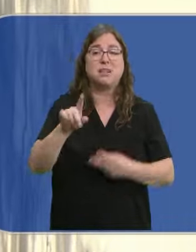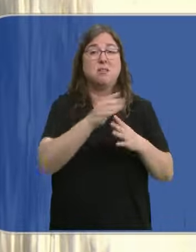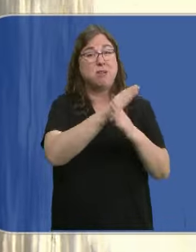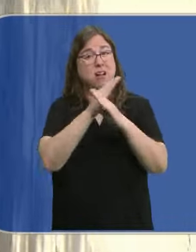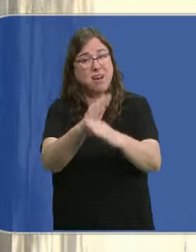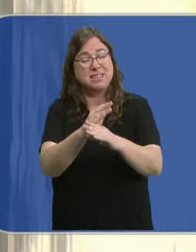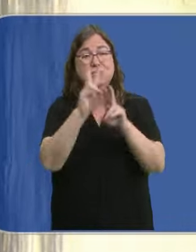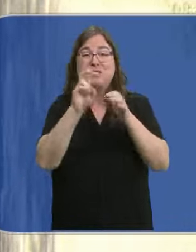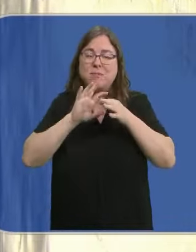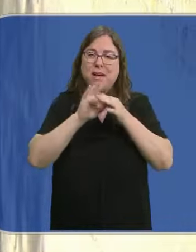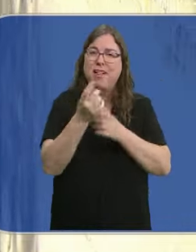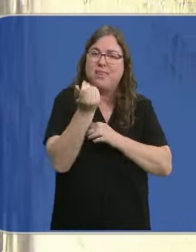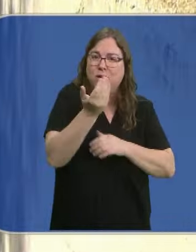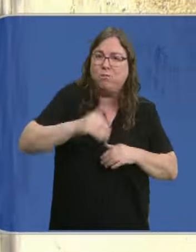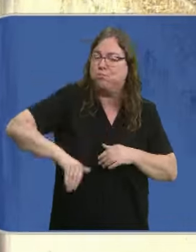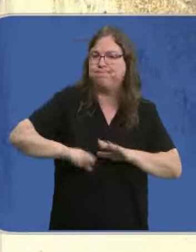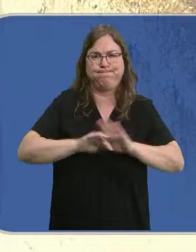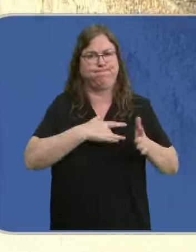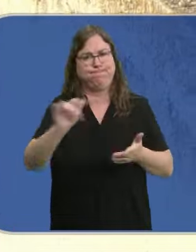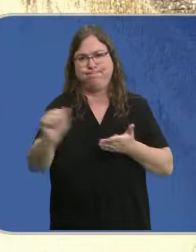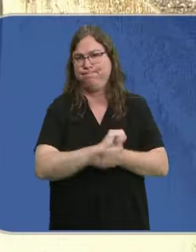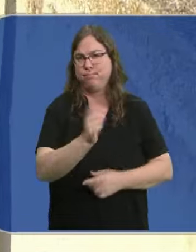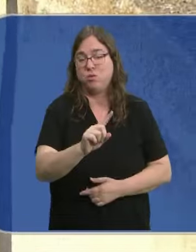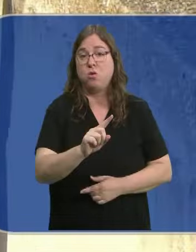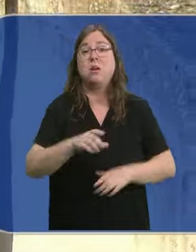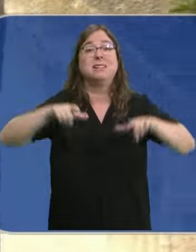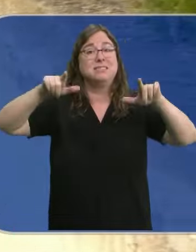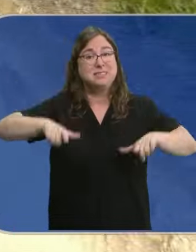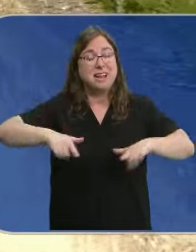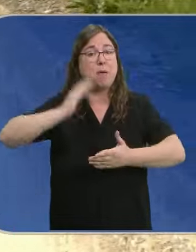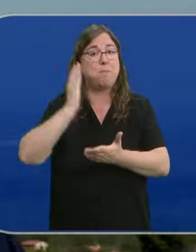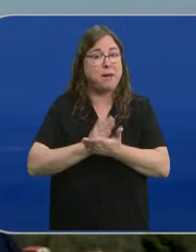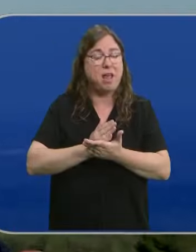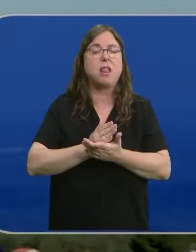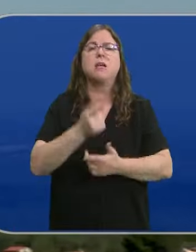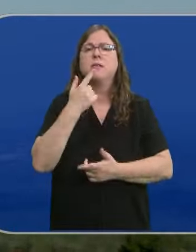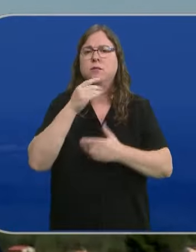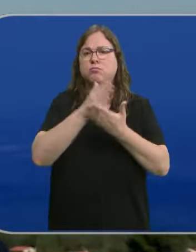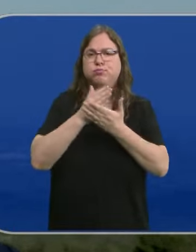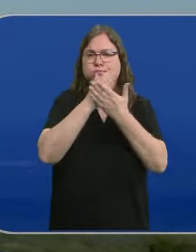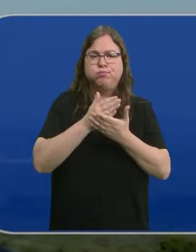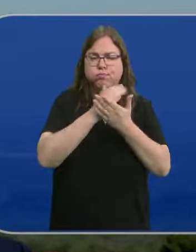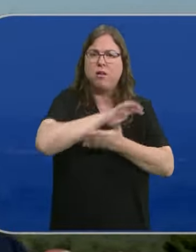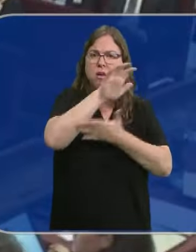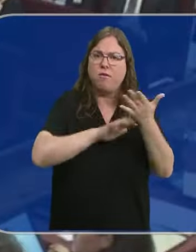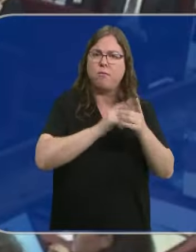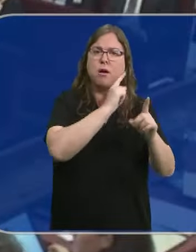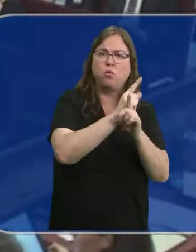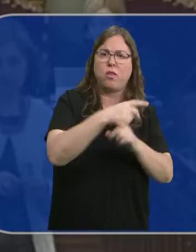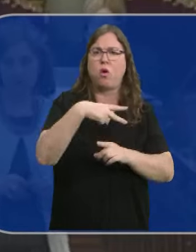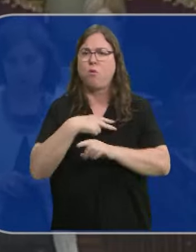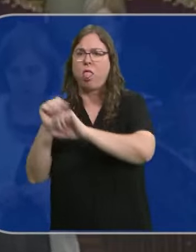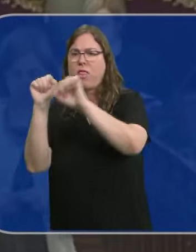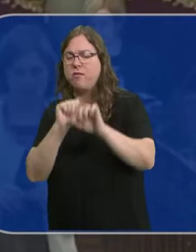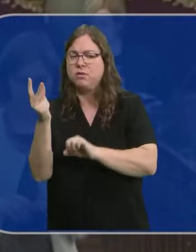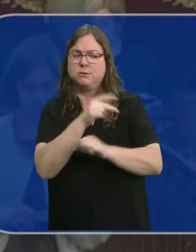condenados por el referéndum ilegal del 1-O. La sala de lo penal ha adoptado esta decisión después de estudiar los informes de las acusaciones y las defensas.